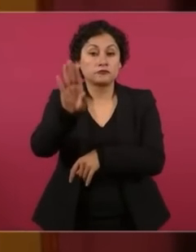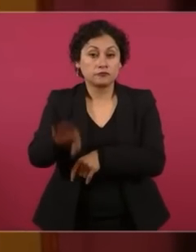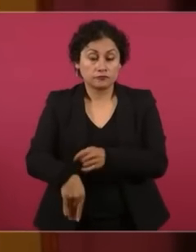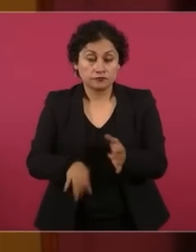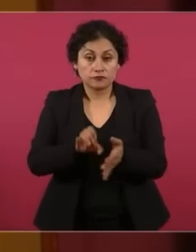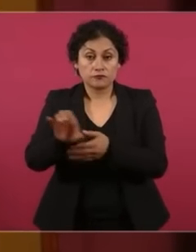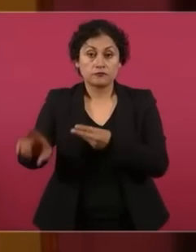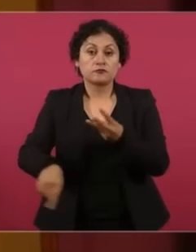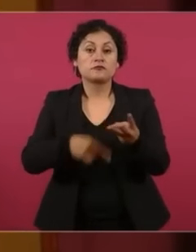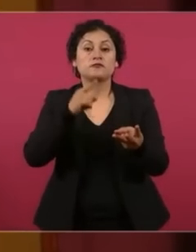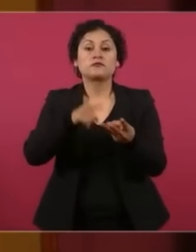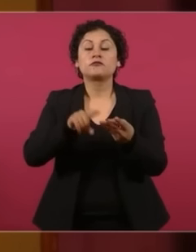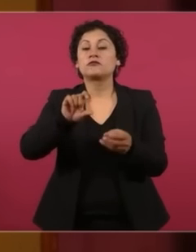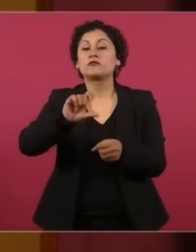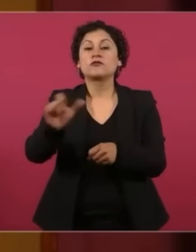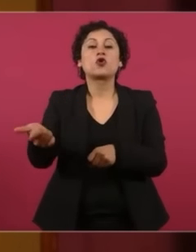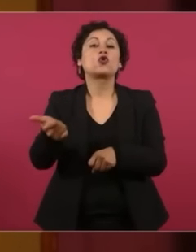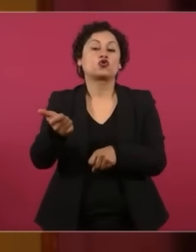prejubilatoria,